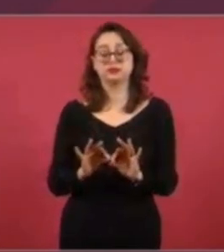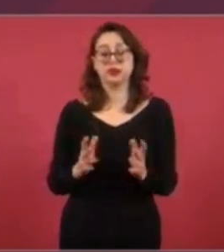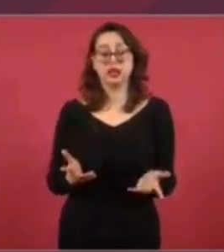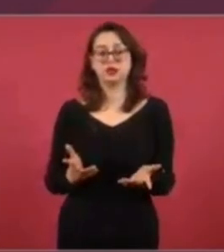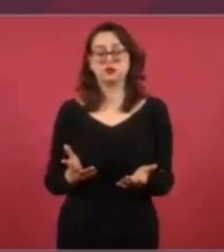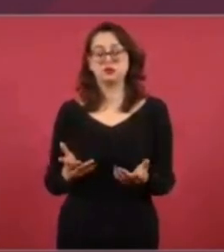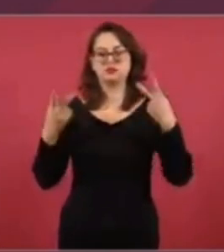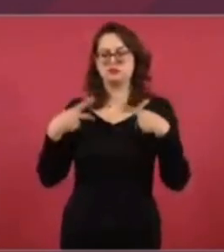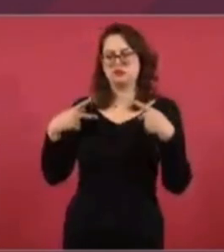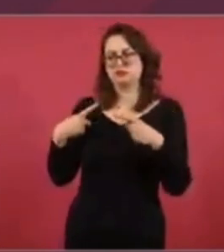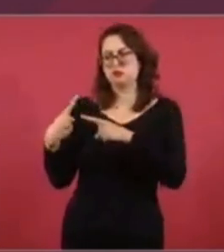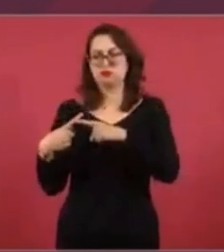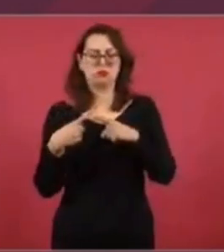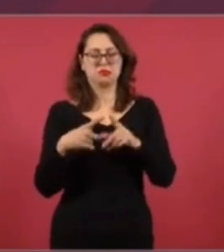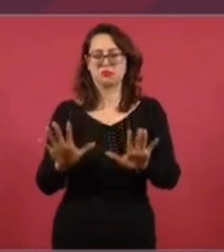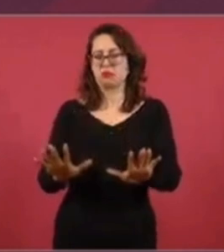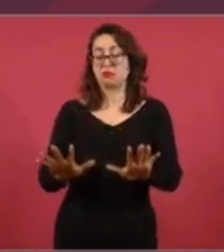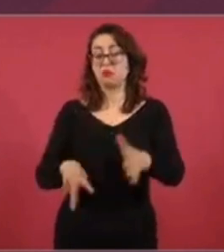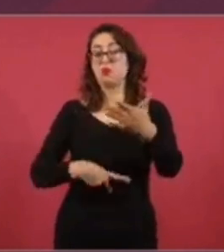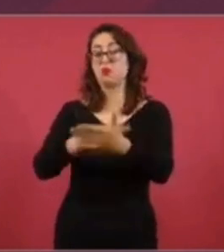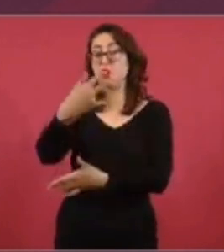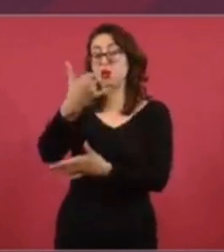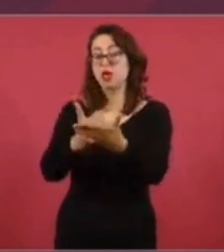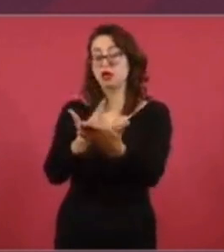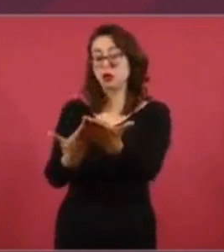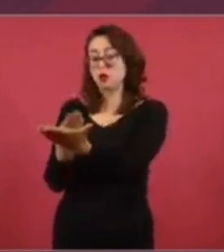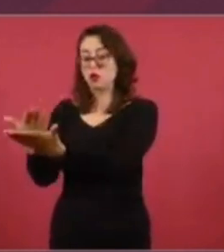proyectos distintos y contrapuestos de nación.